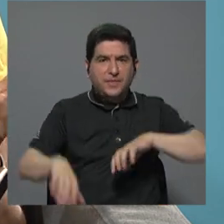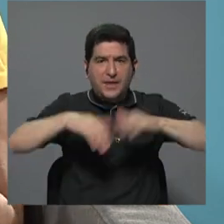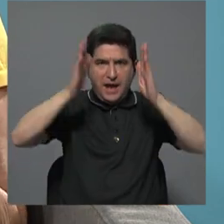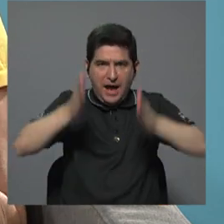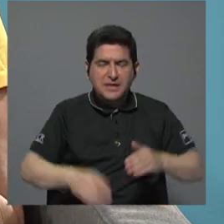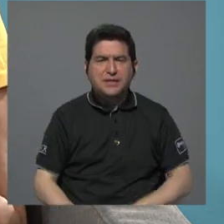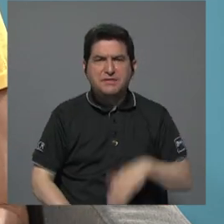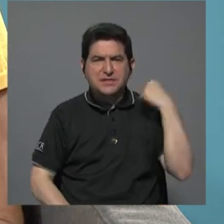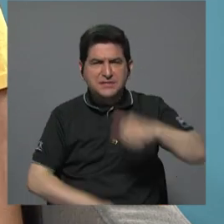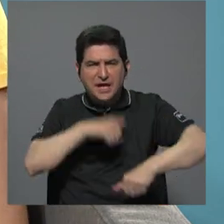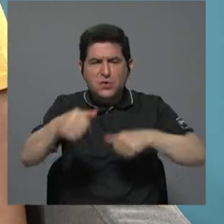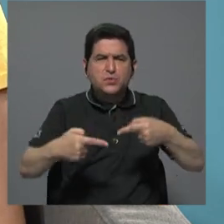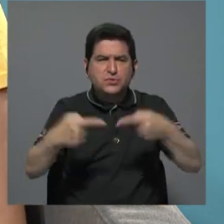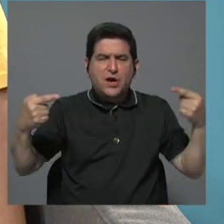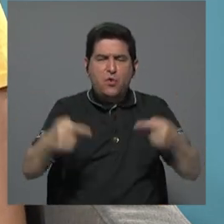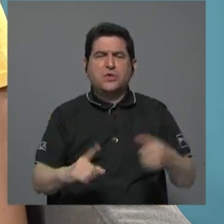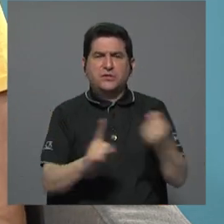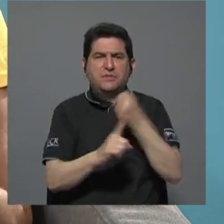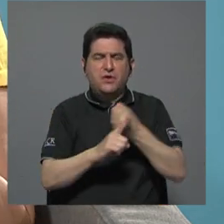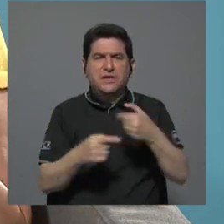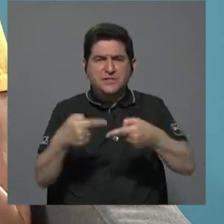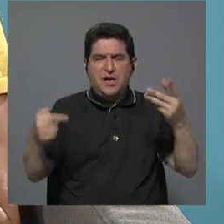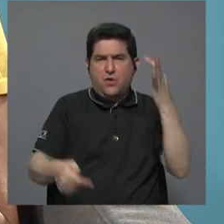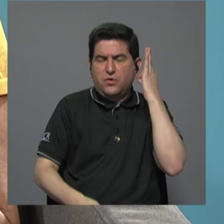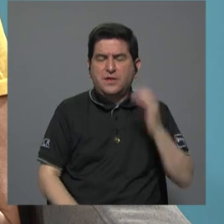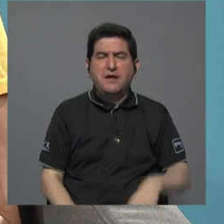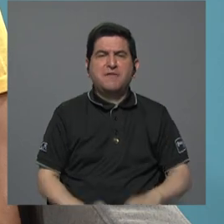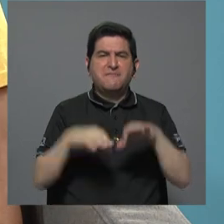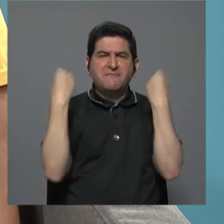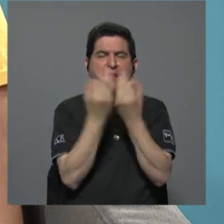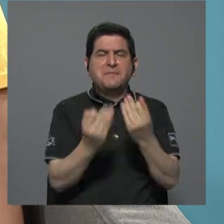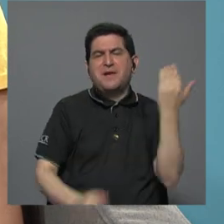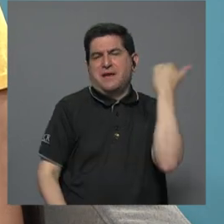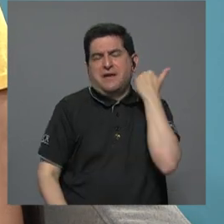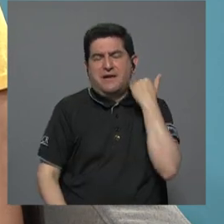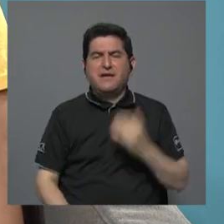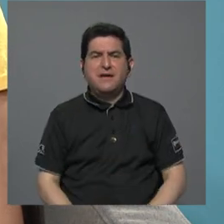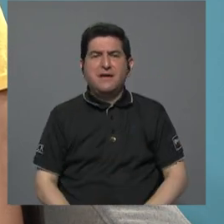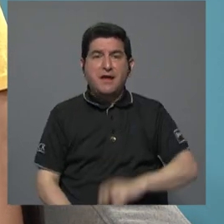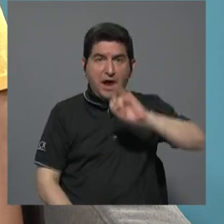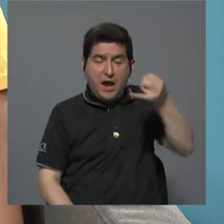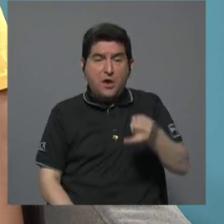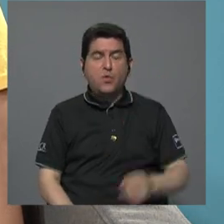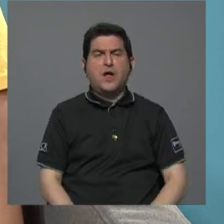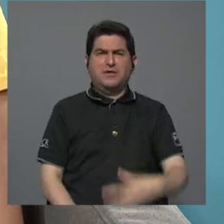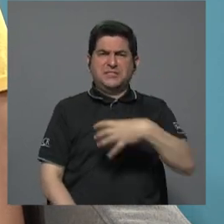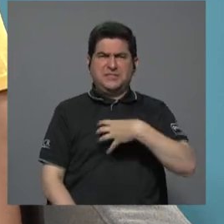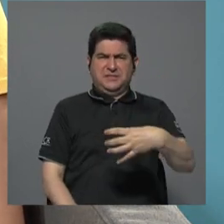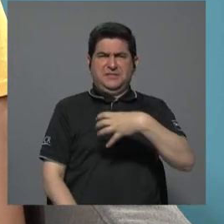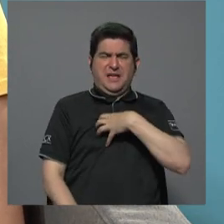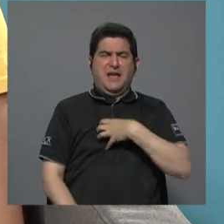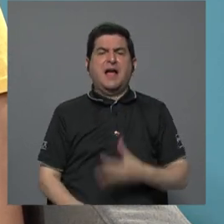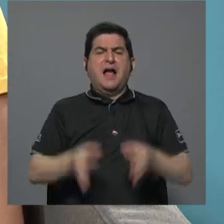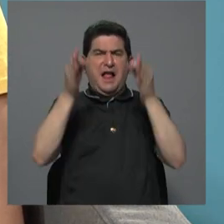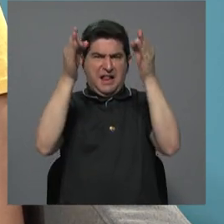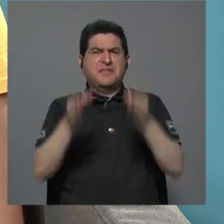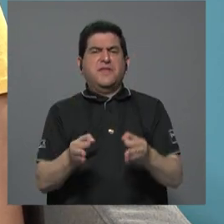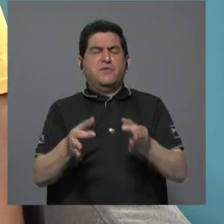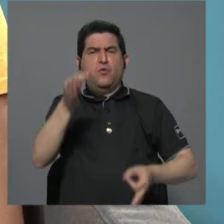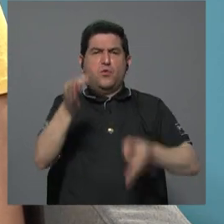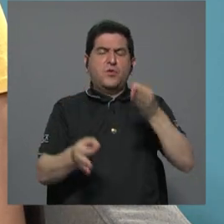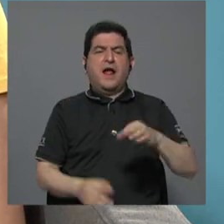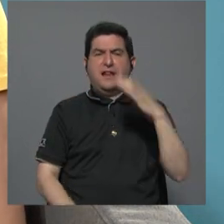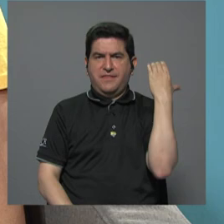movimiento de combate a la violencia contra las mujeres y familiares de las víctimas llevaron este jueves su voz de protesta ante los tribunales de